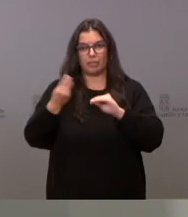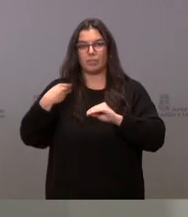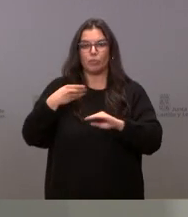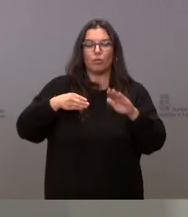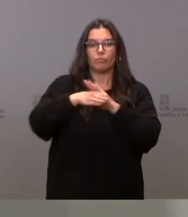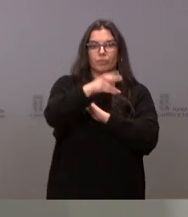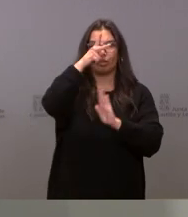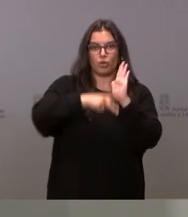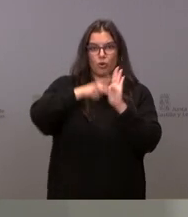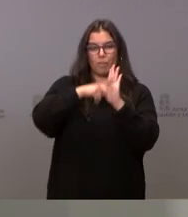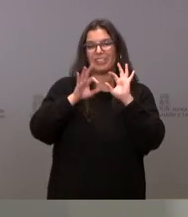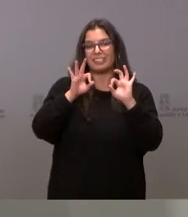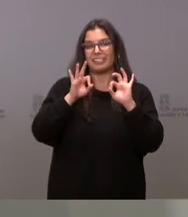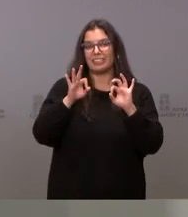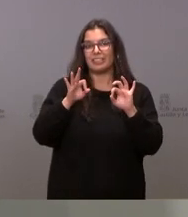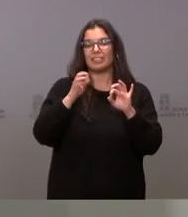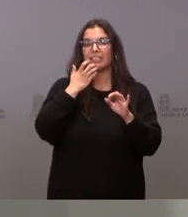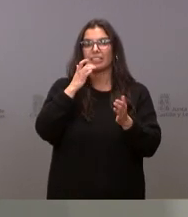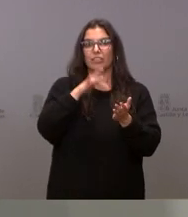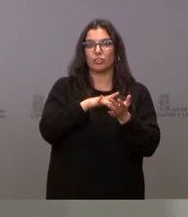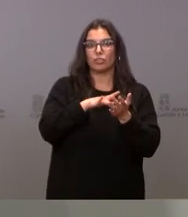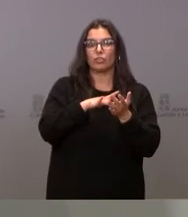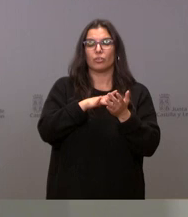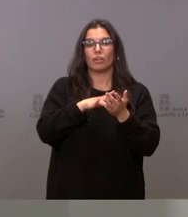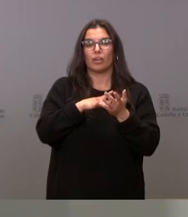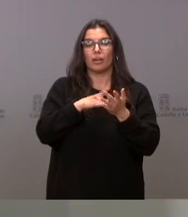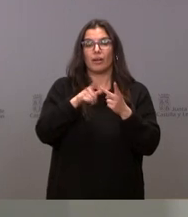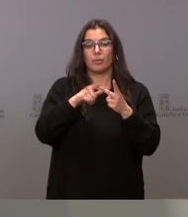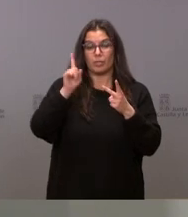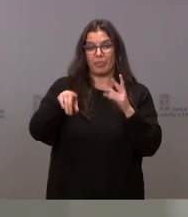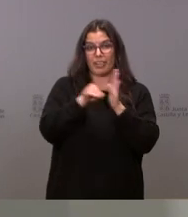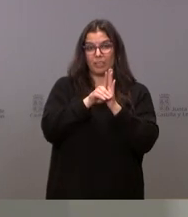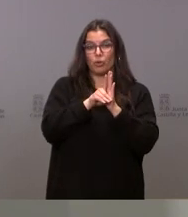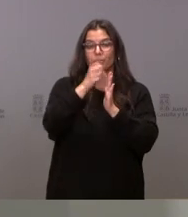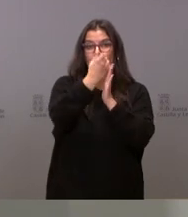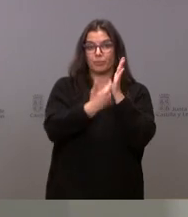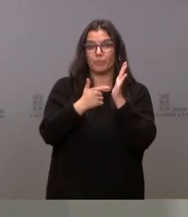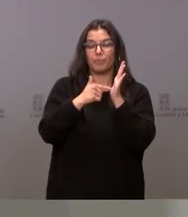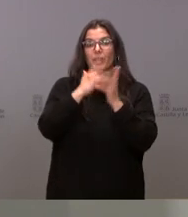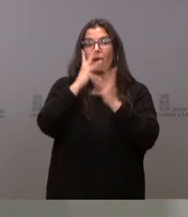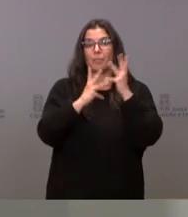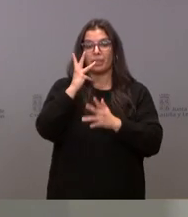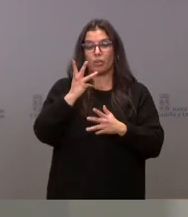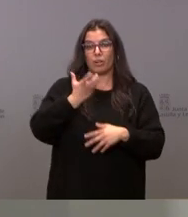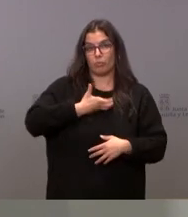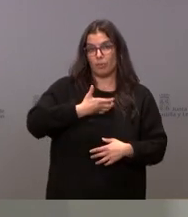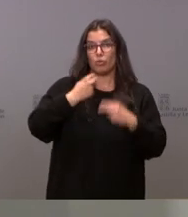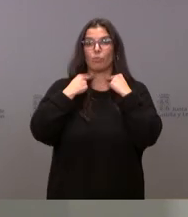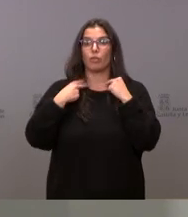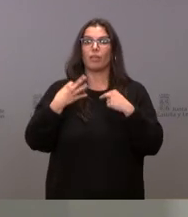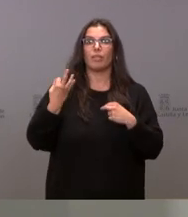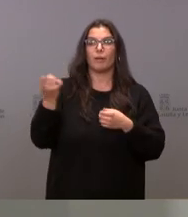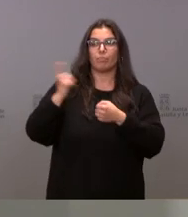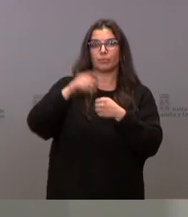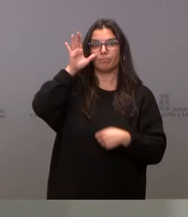especialmente las relativas a evitar la segregación. El decreto también contempla que las Administraciones locales han de ser oídas en el